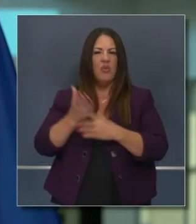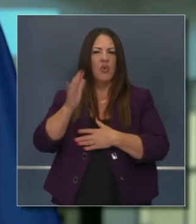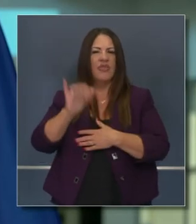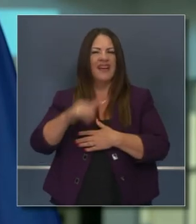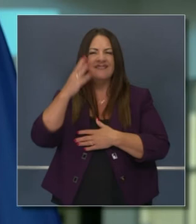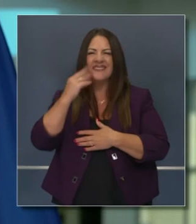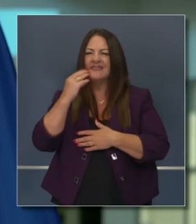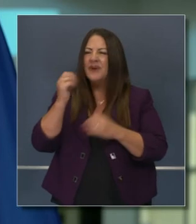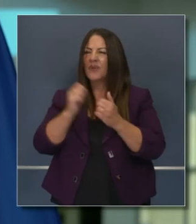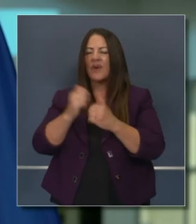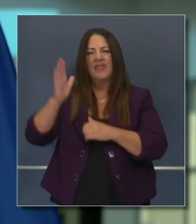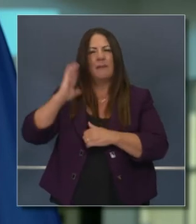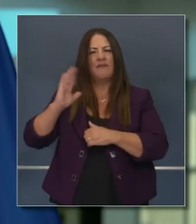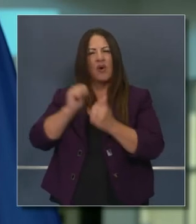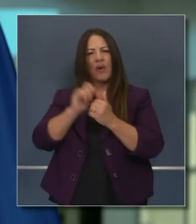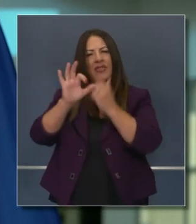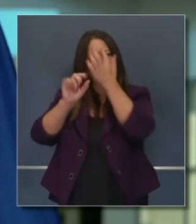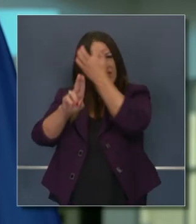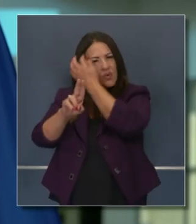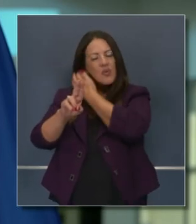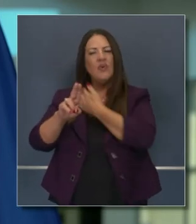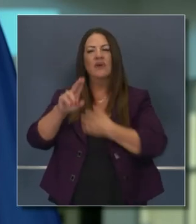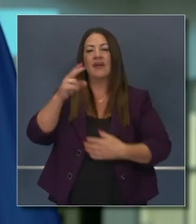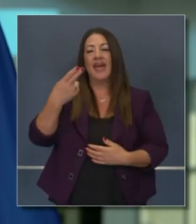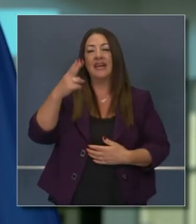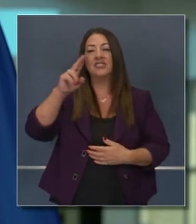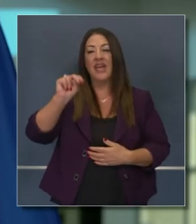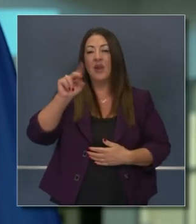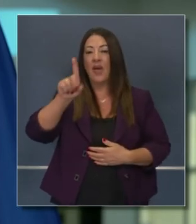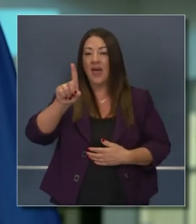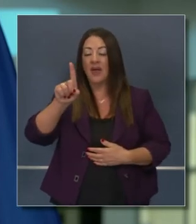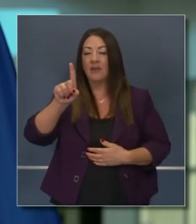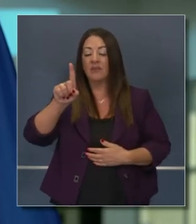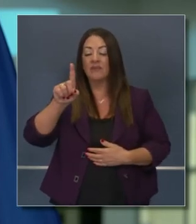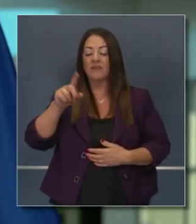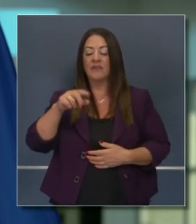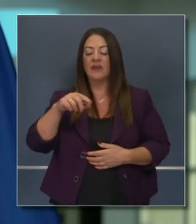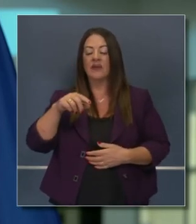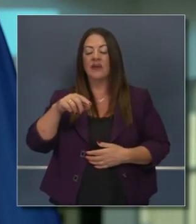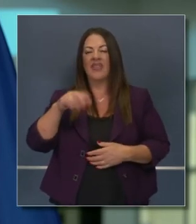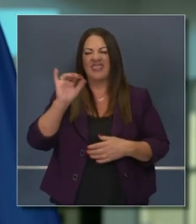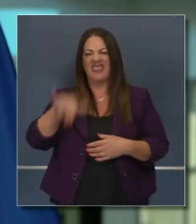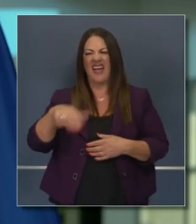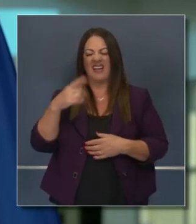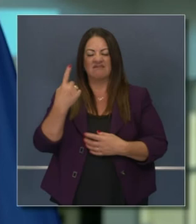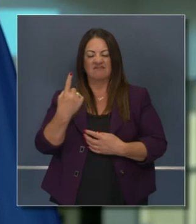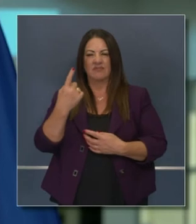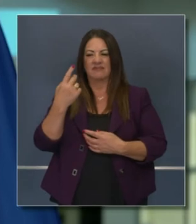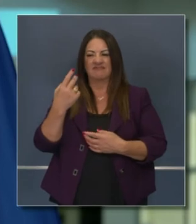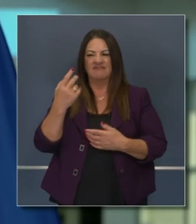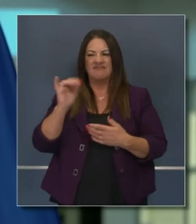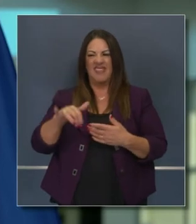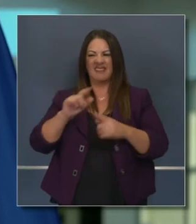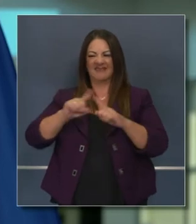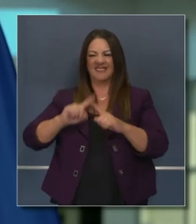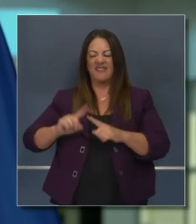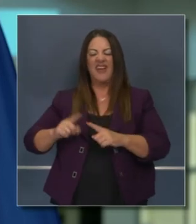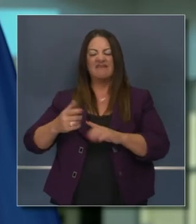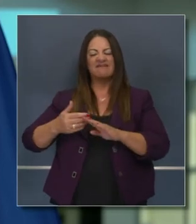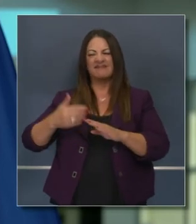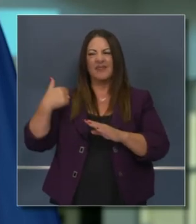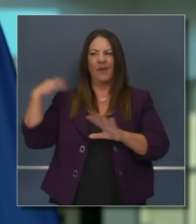a través de la influencia, sino también N1H1, etcétera. Pero simplemente estamos bendecidos de tener